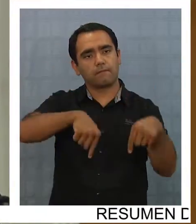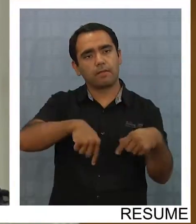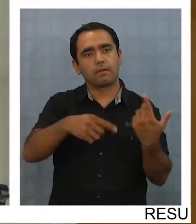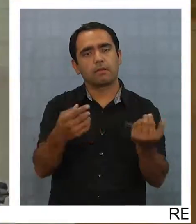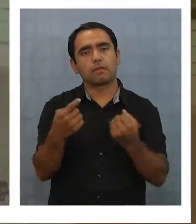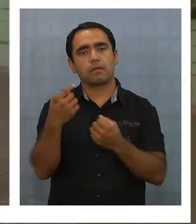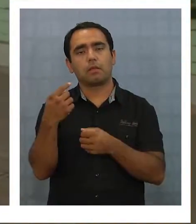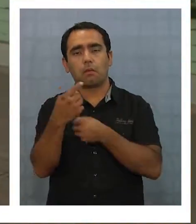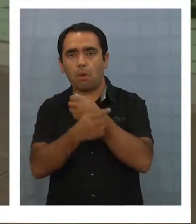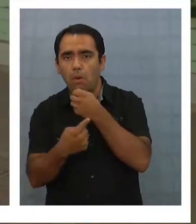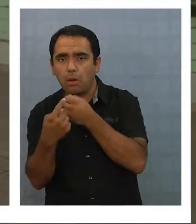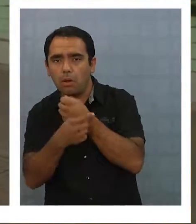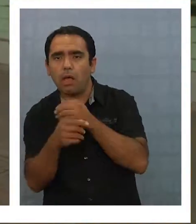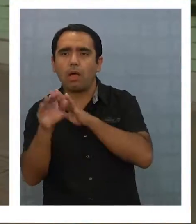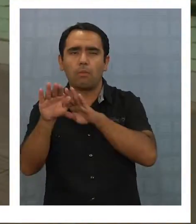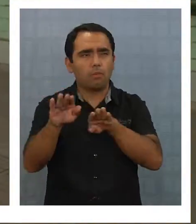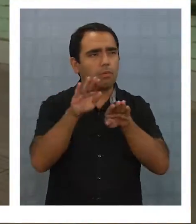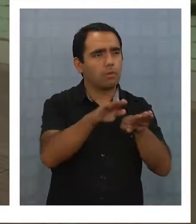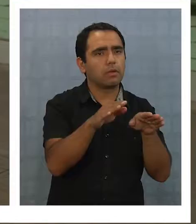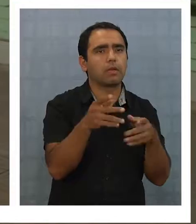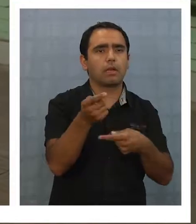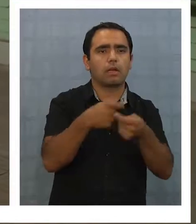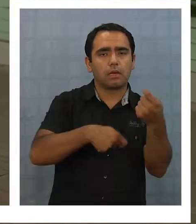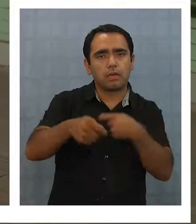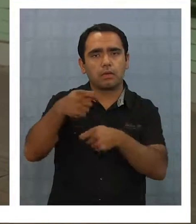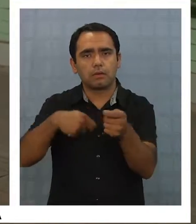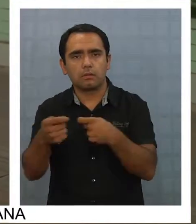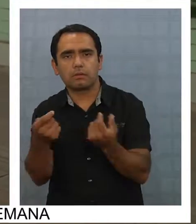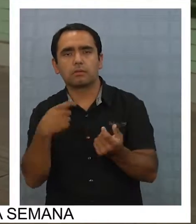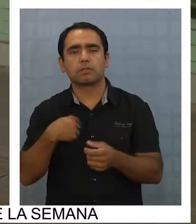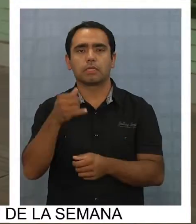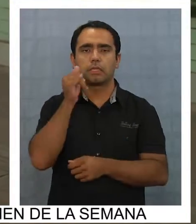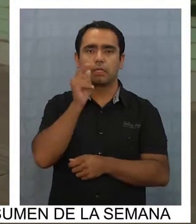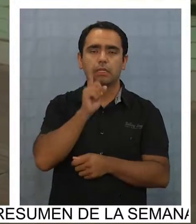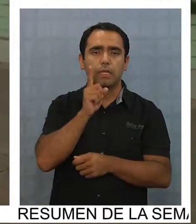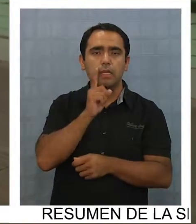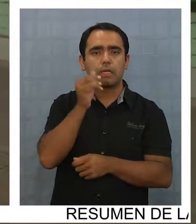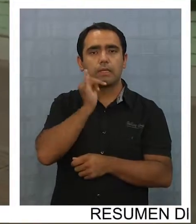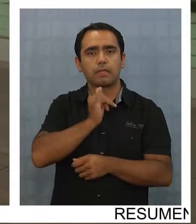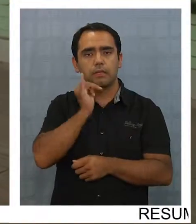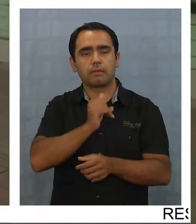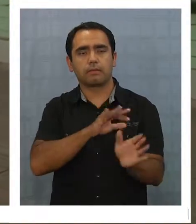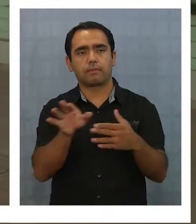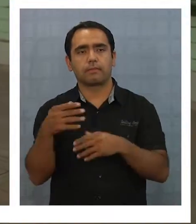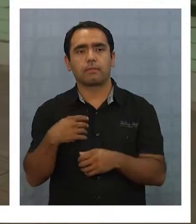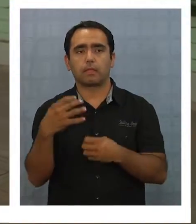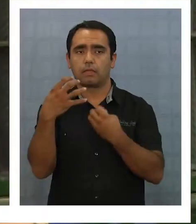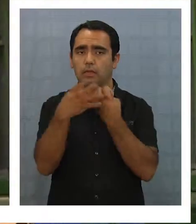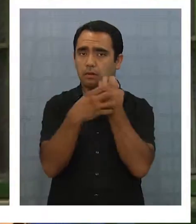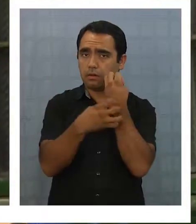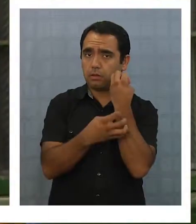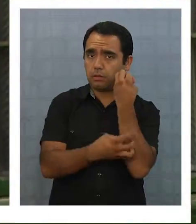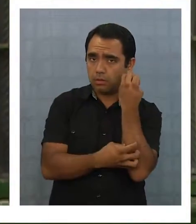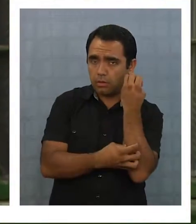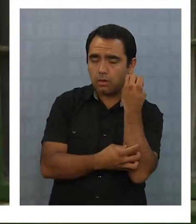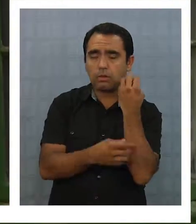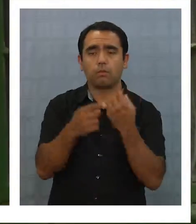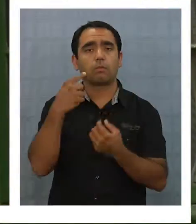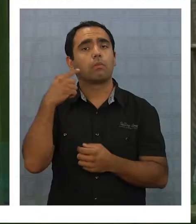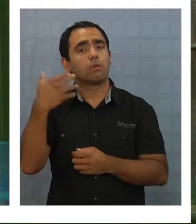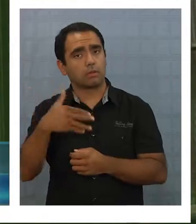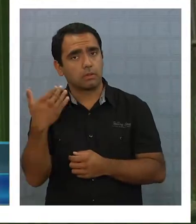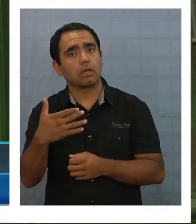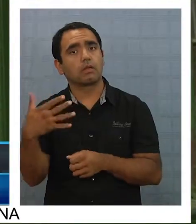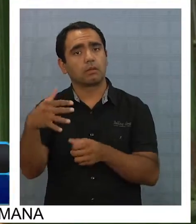para conocer y apoyar las diferentes ideas de negocios que tienen los iquiqueños. Mira, yo creo que en regiones está pasando algo importante. La gente de